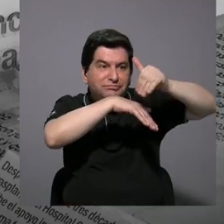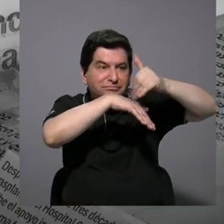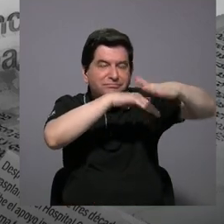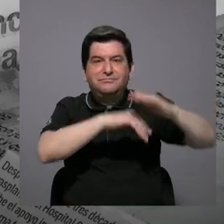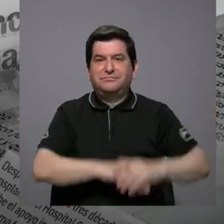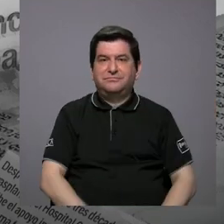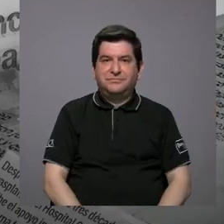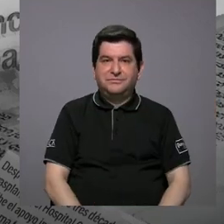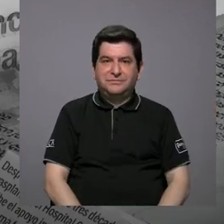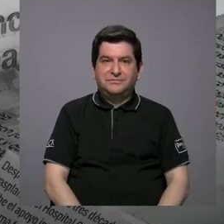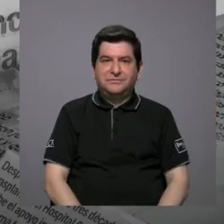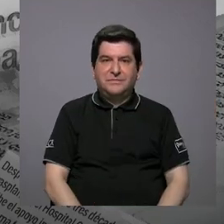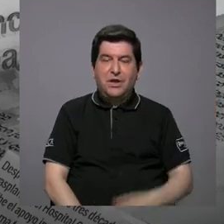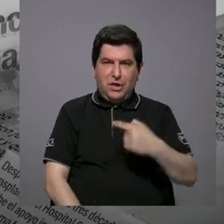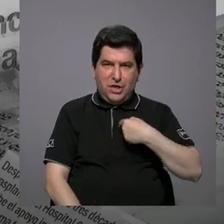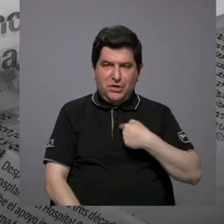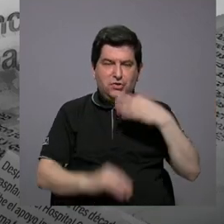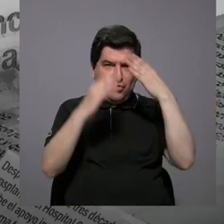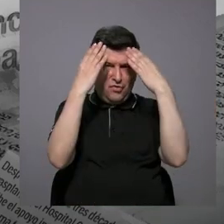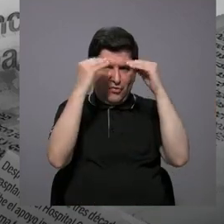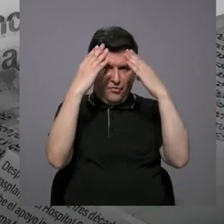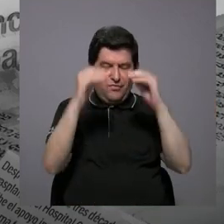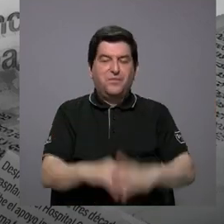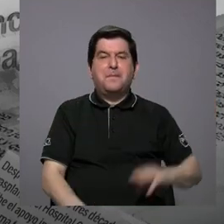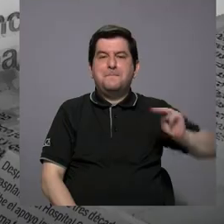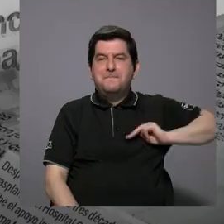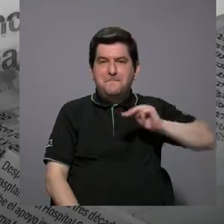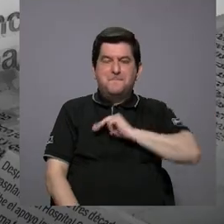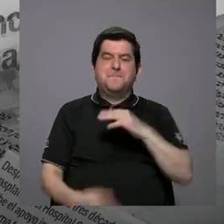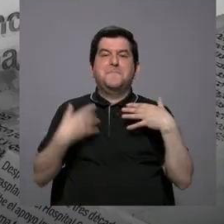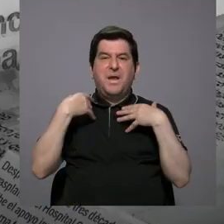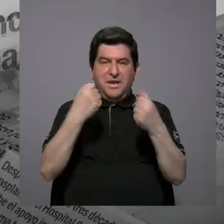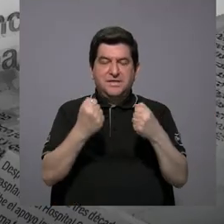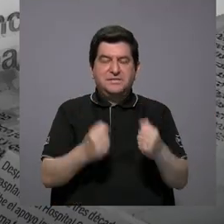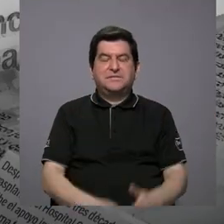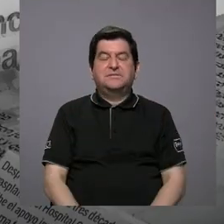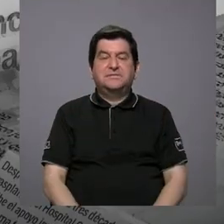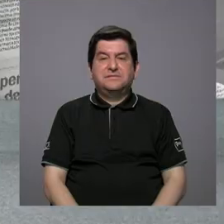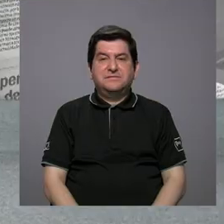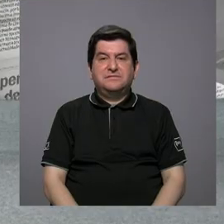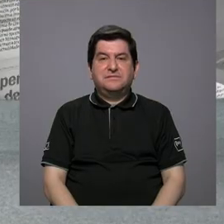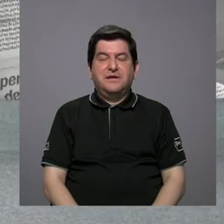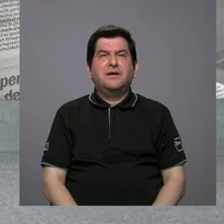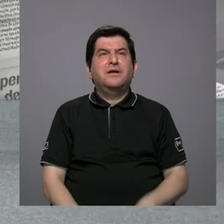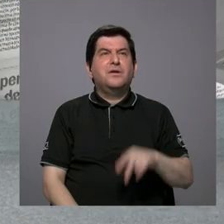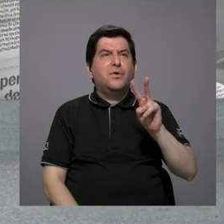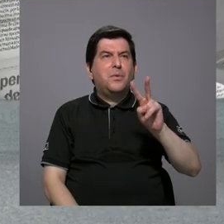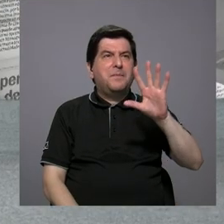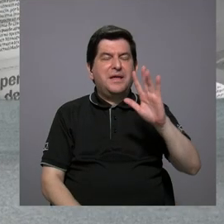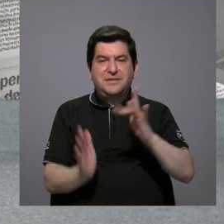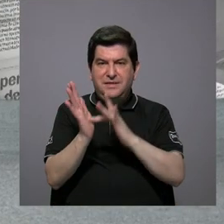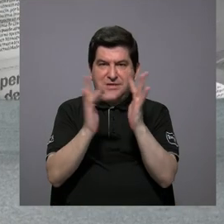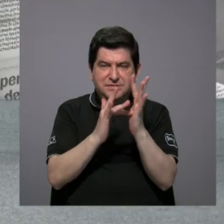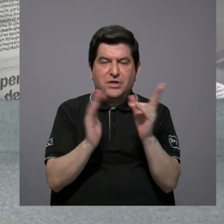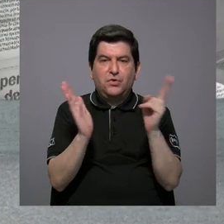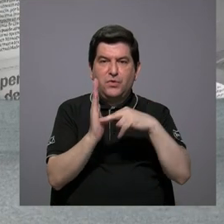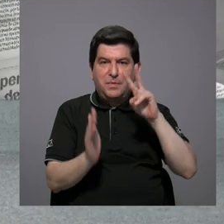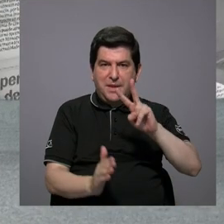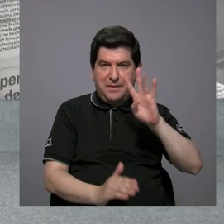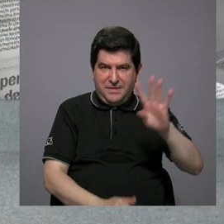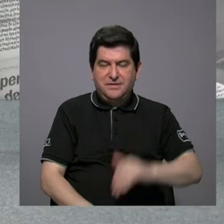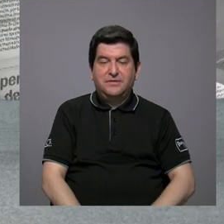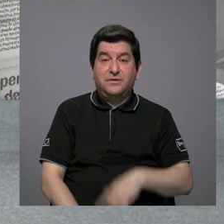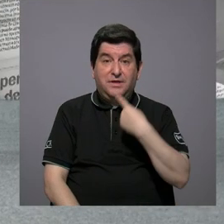voy a dar este dato porque el Ministerio de Salud, tengo esta información, es del 25 de abril de 2024,